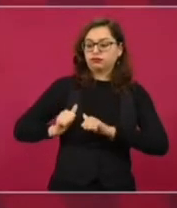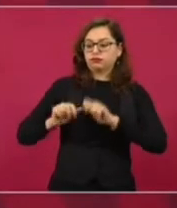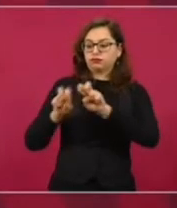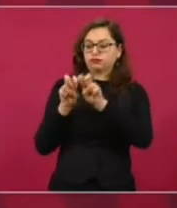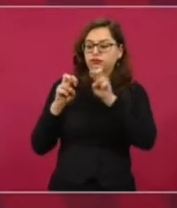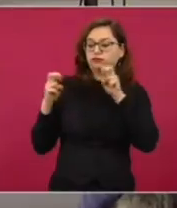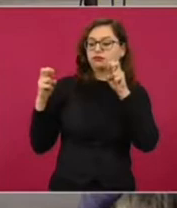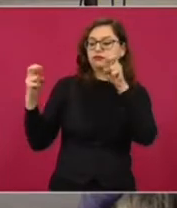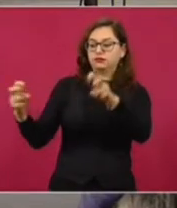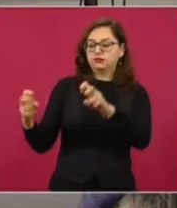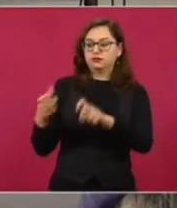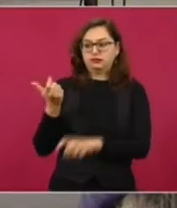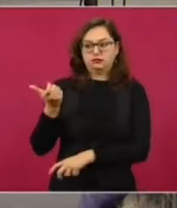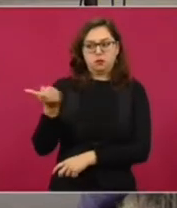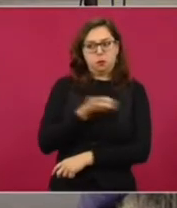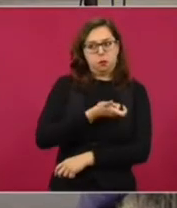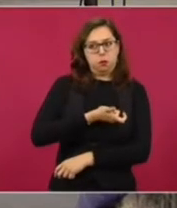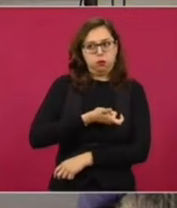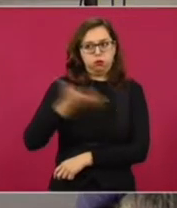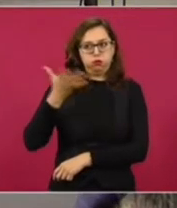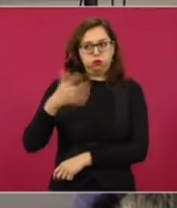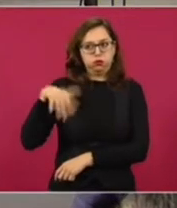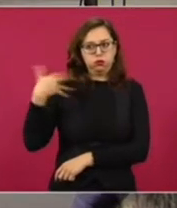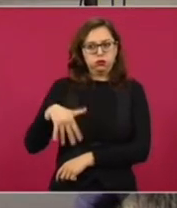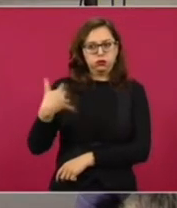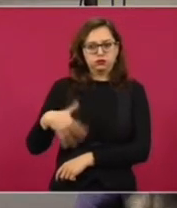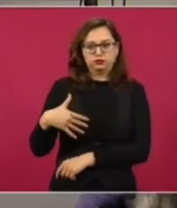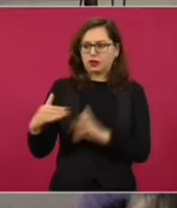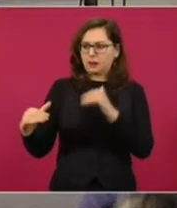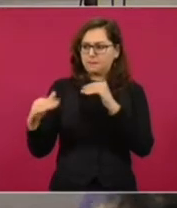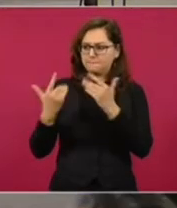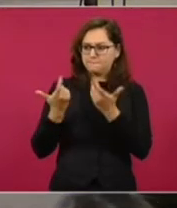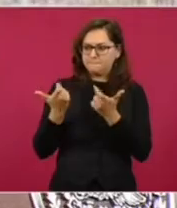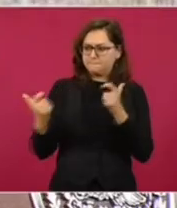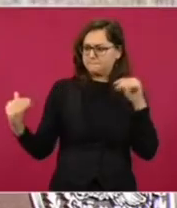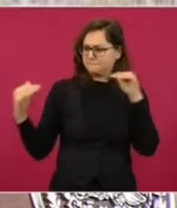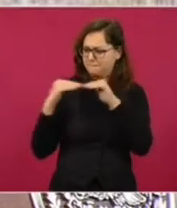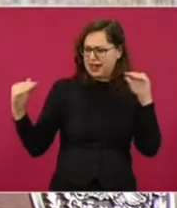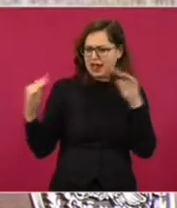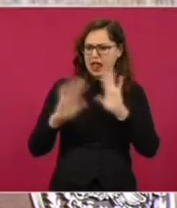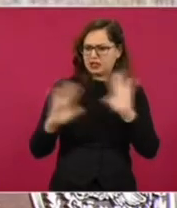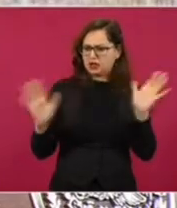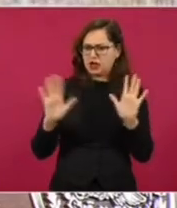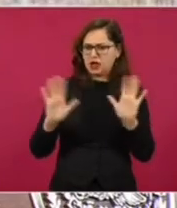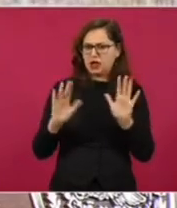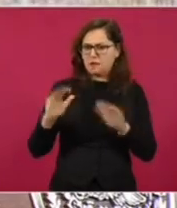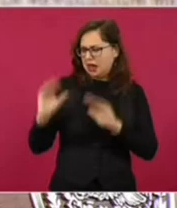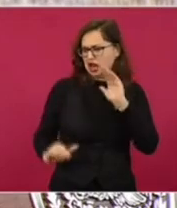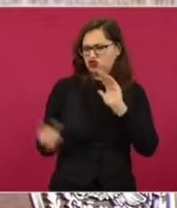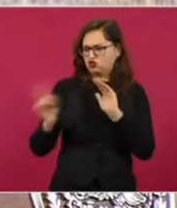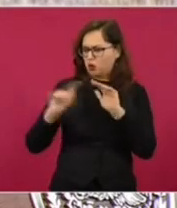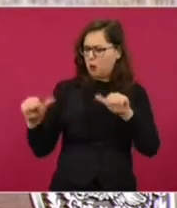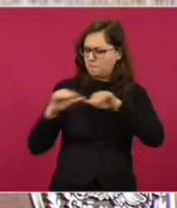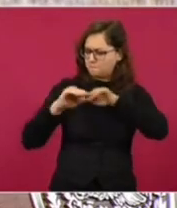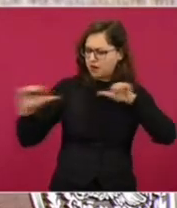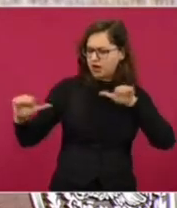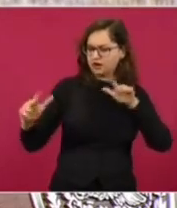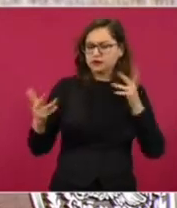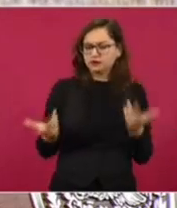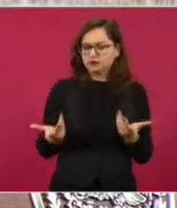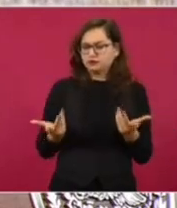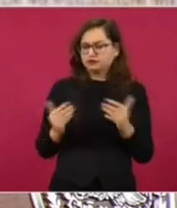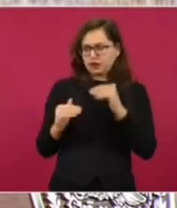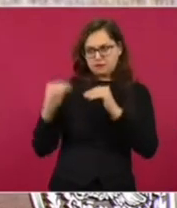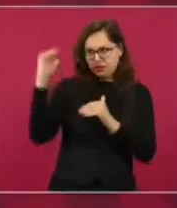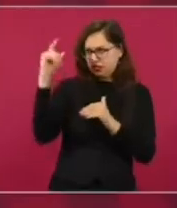más que el presidente, que ganen como el presidente, o no